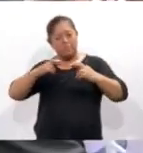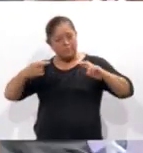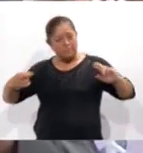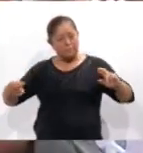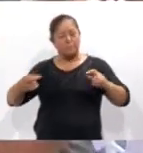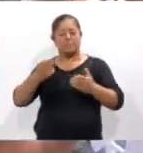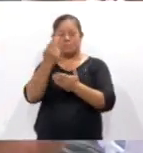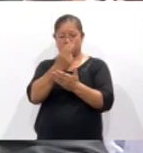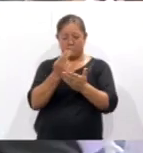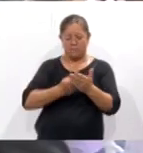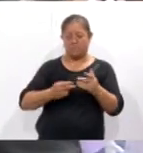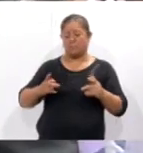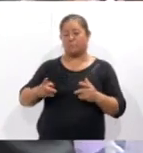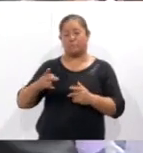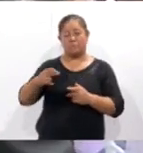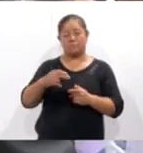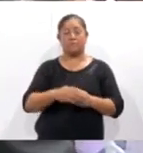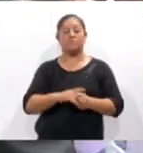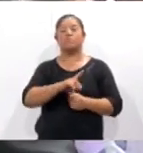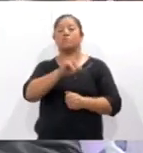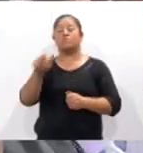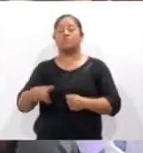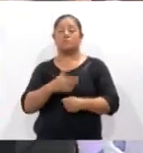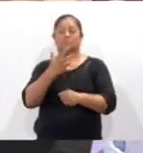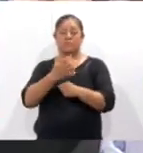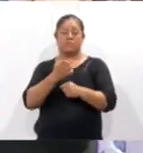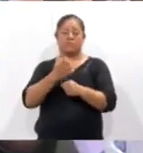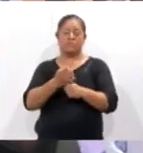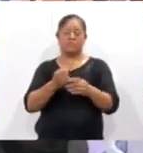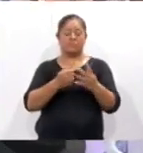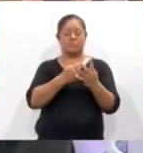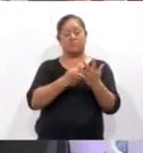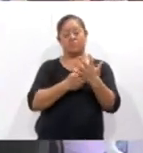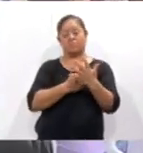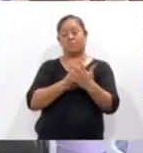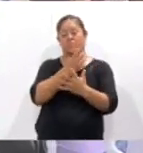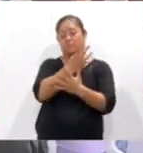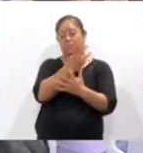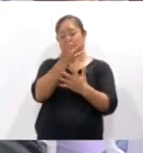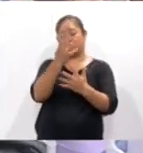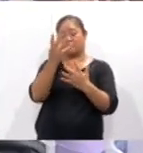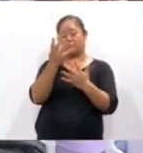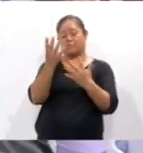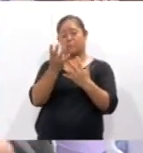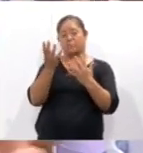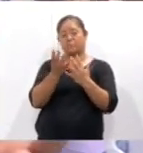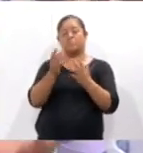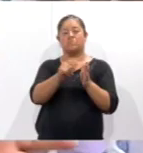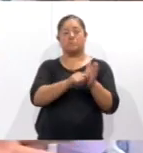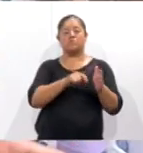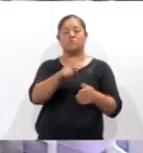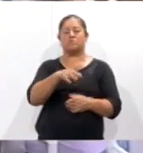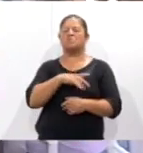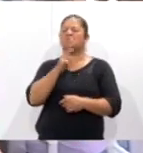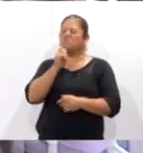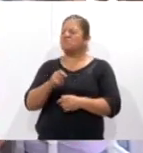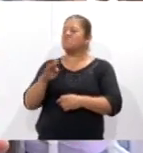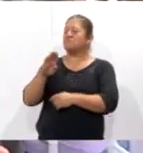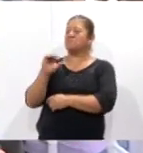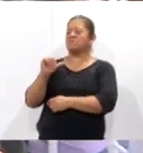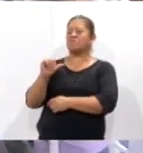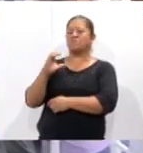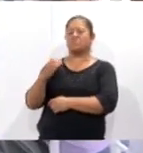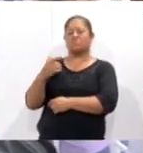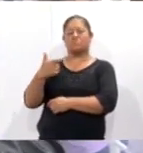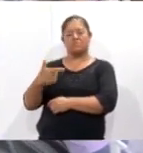Cuando llegan a un quinto cuatrimestre, ya ellos comienzan a conocer cómo es esto del backstage, cómo es esto de llevar a cabo